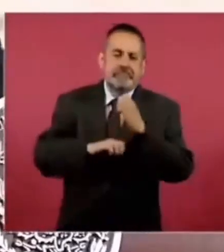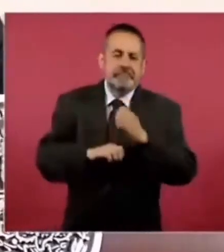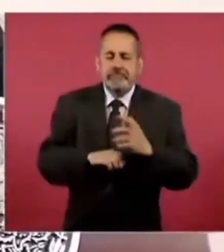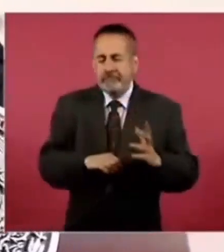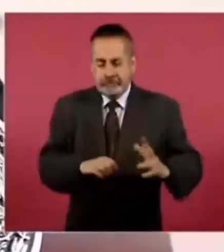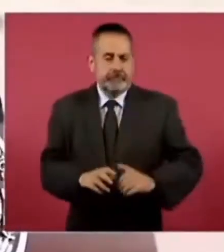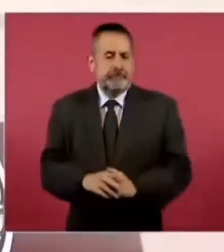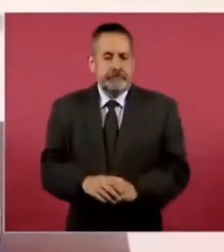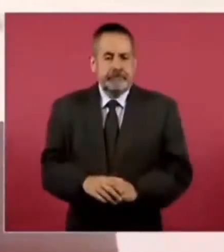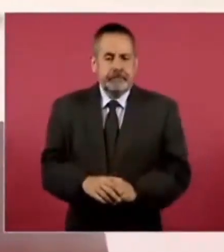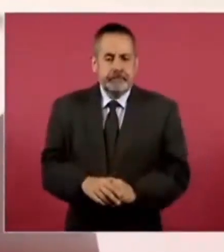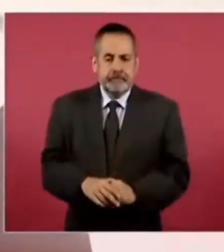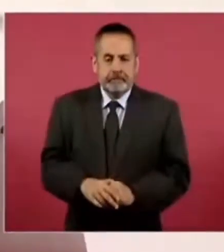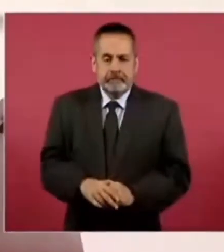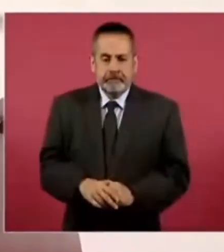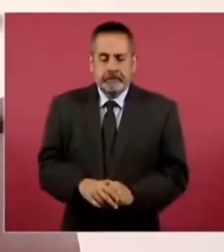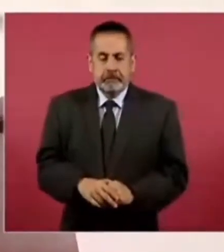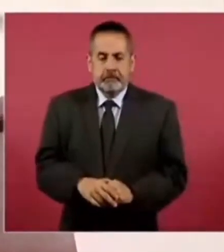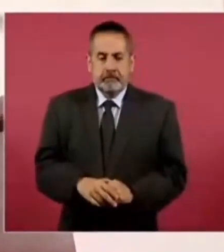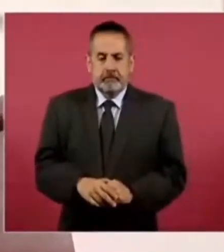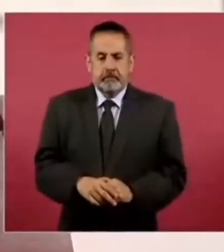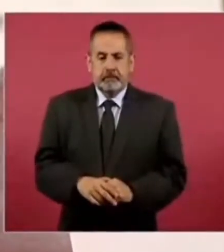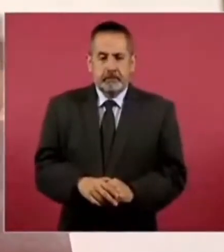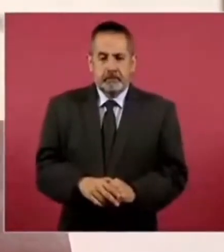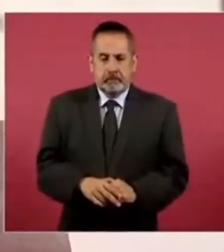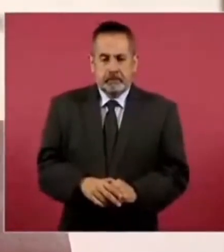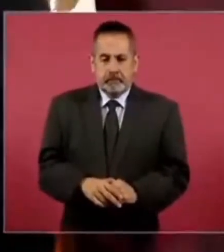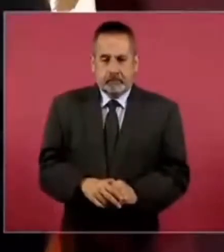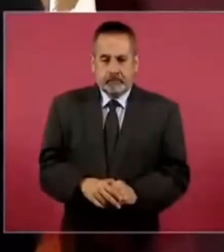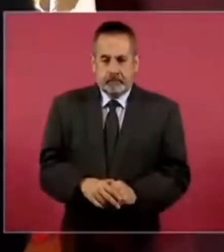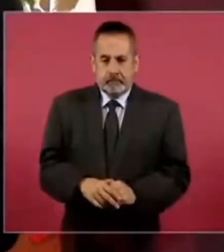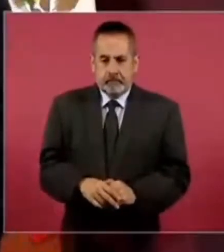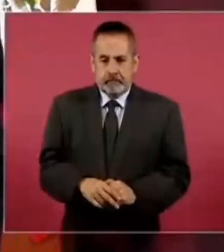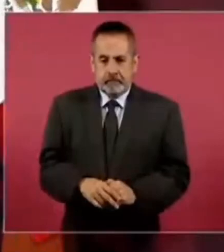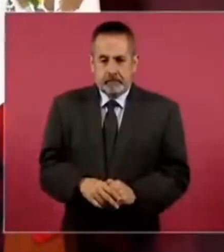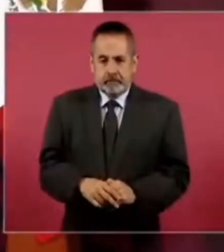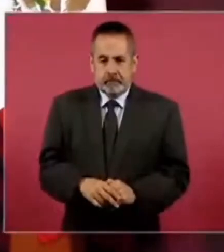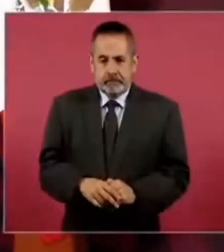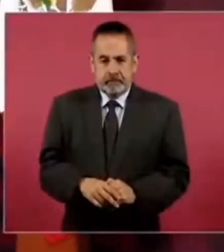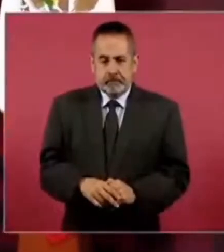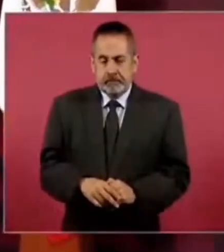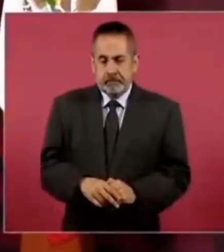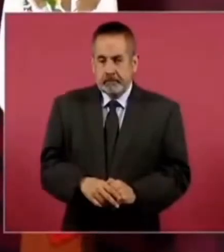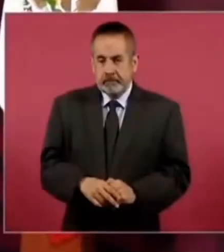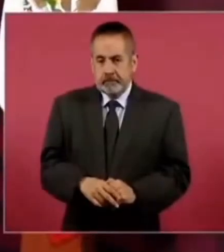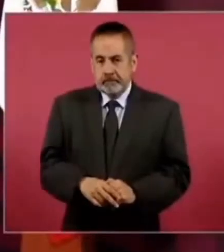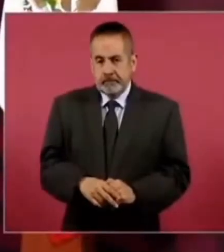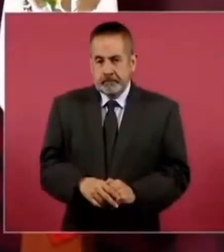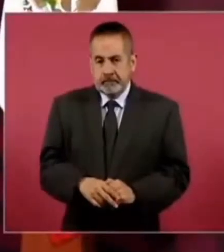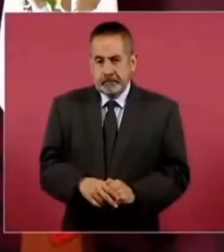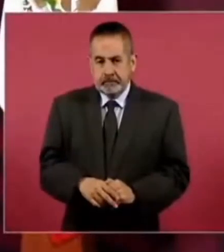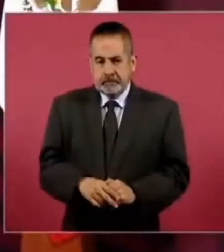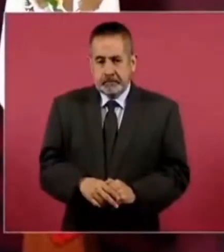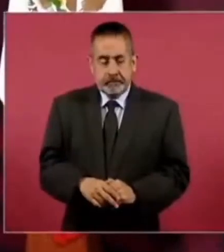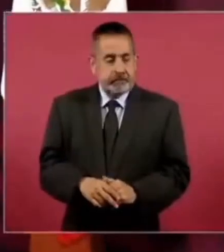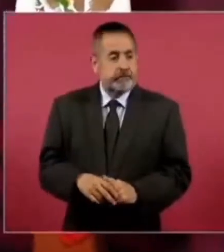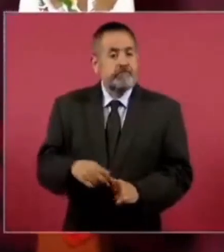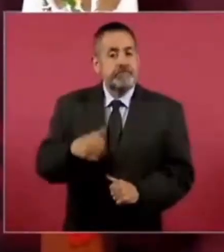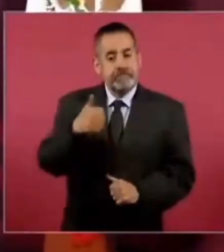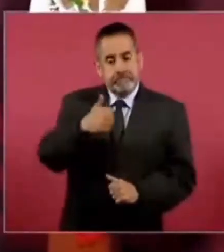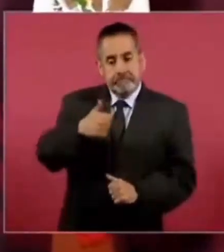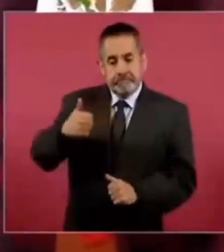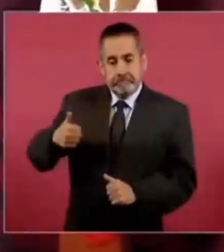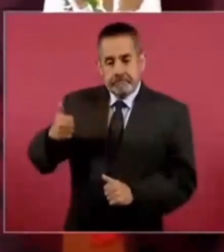Entonces, cada encuestadora iba